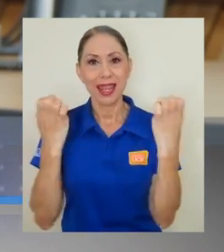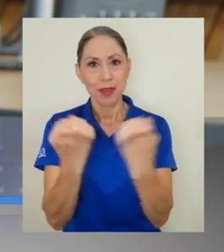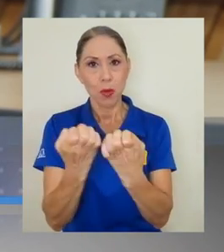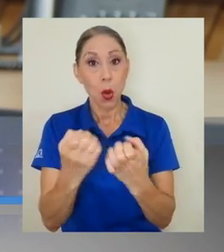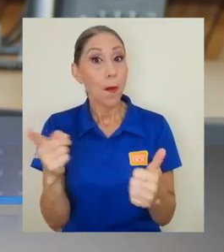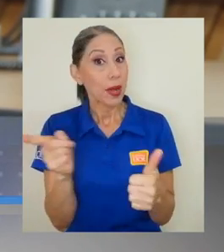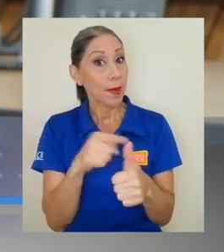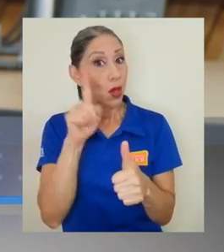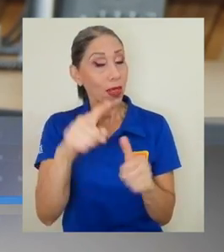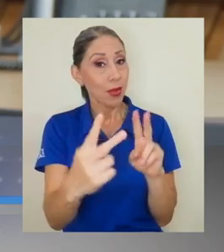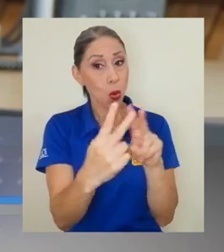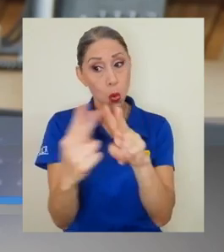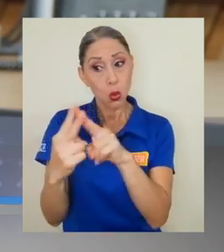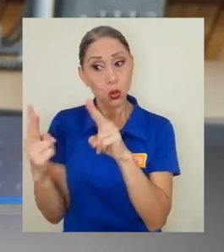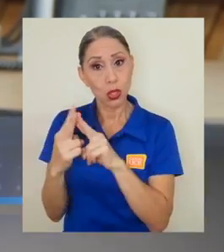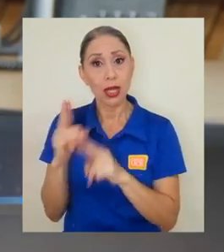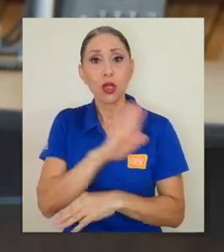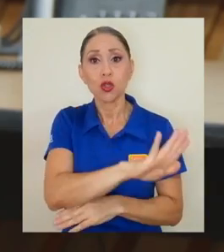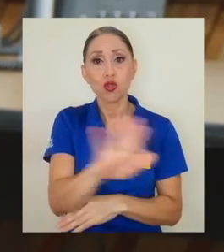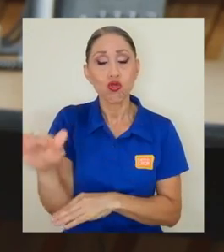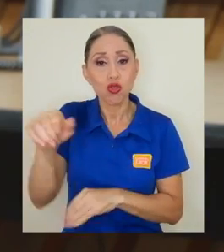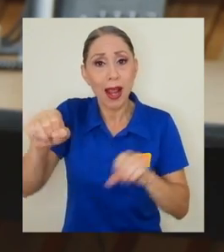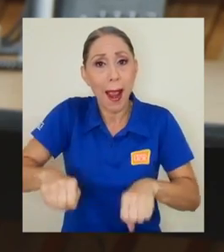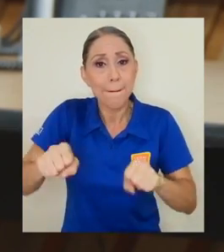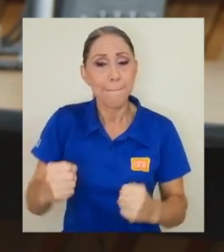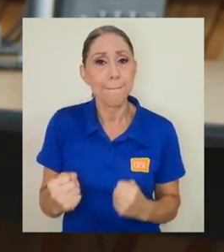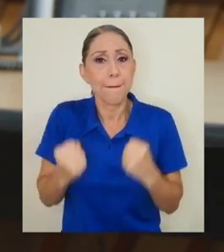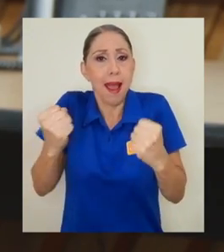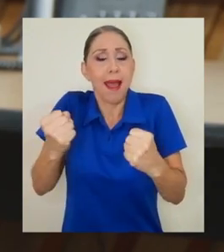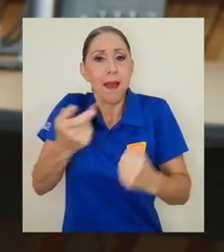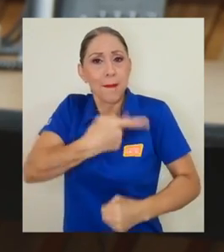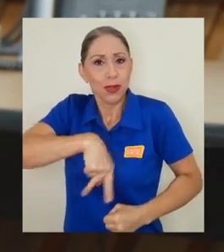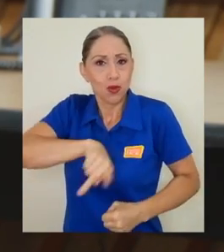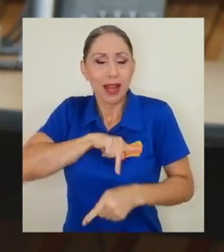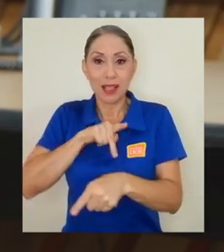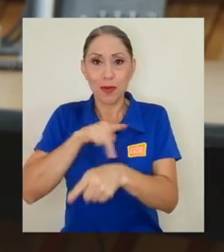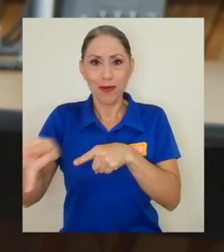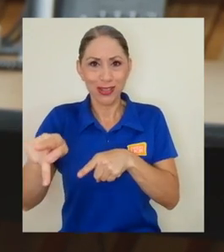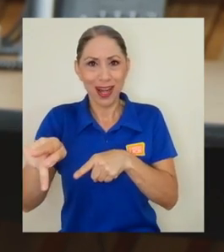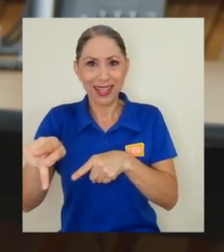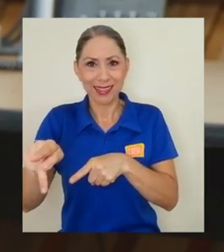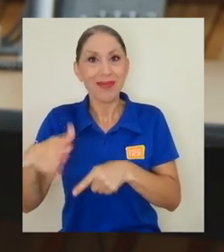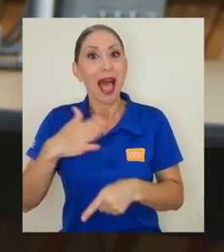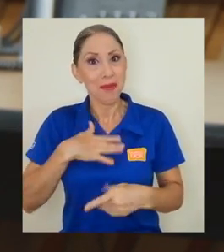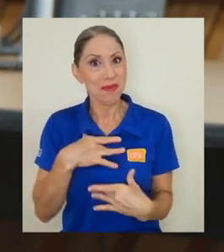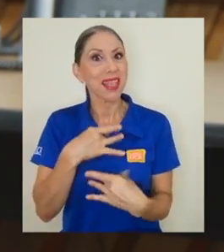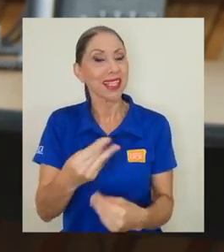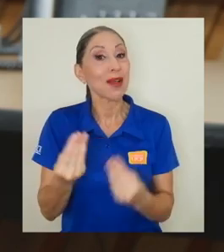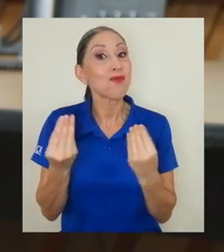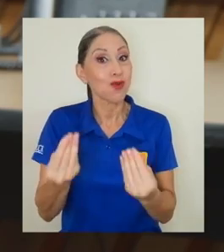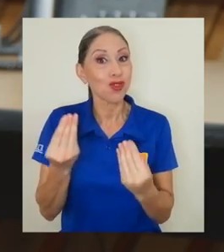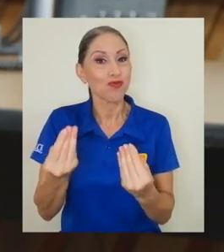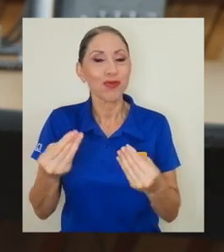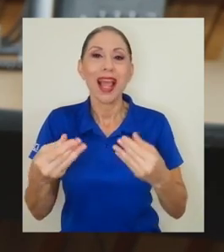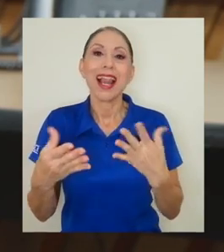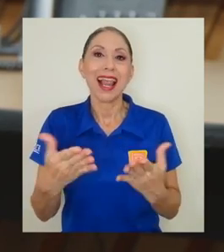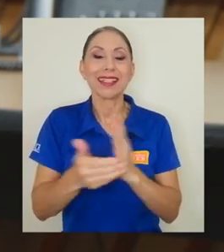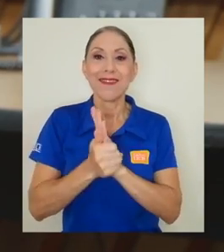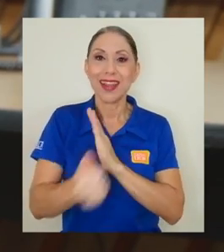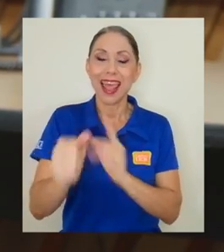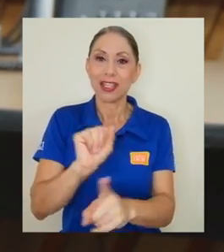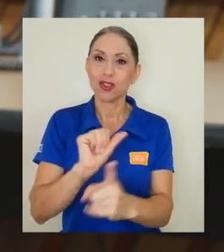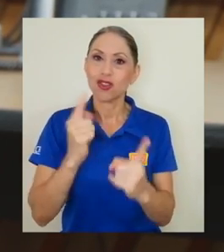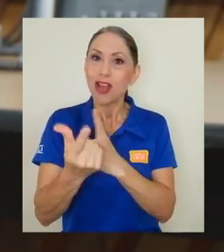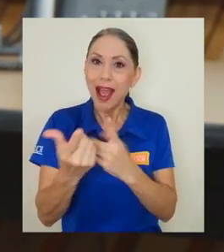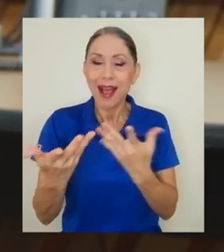sus capacidades tanto profesionales como personales, porque a mí me importan mucho las habilidades blandas. Y por supuesto es un diagnóstico que